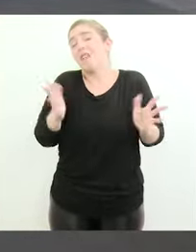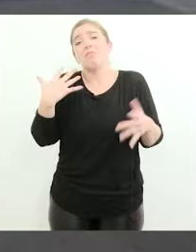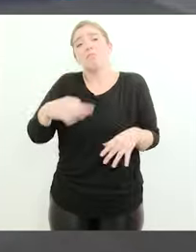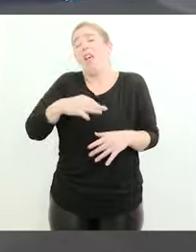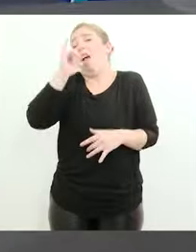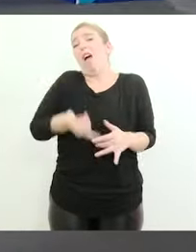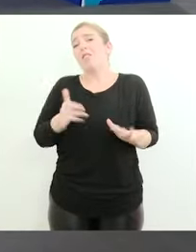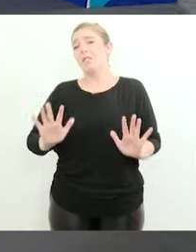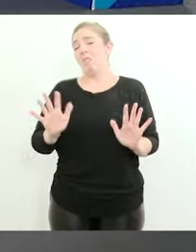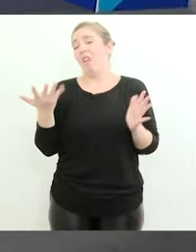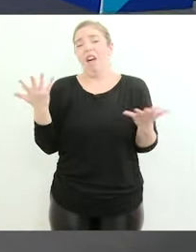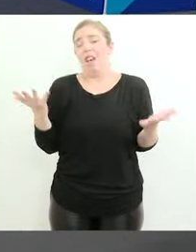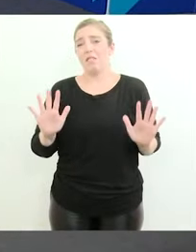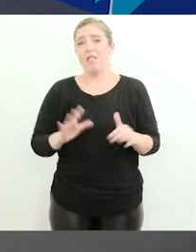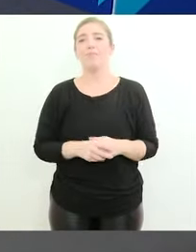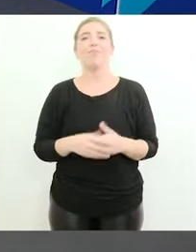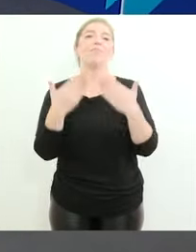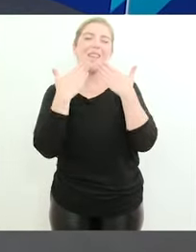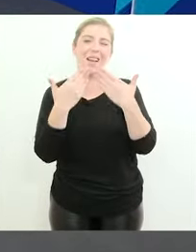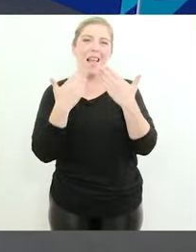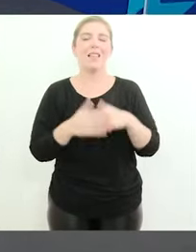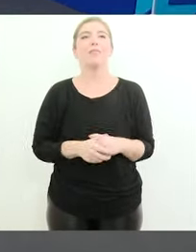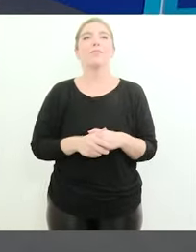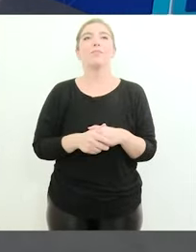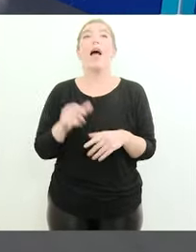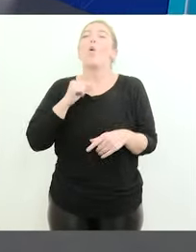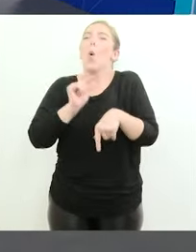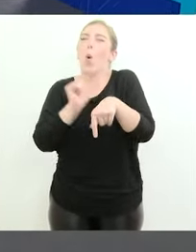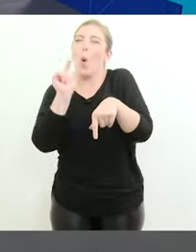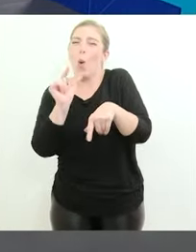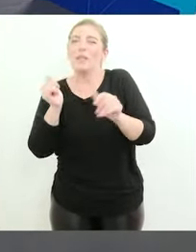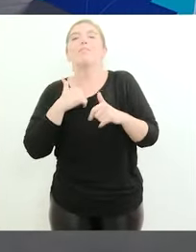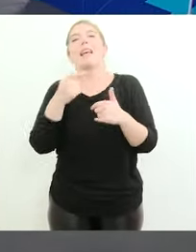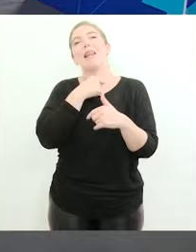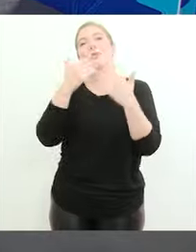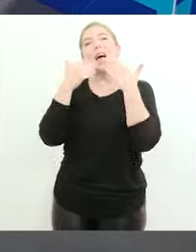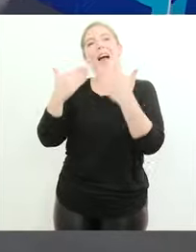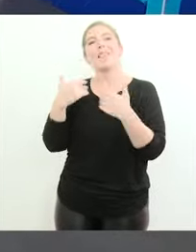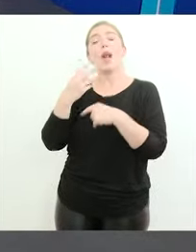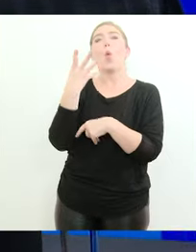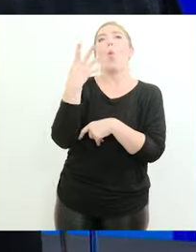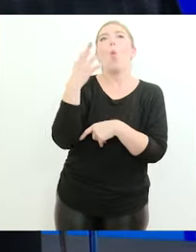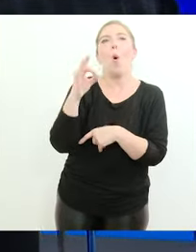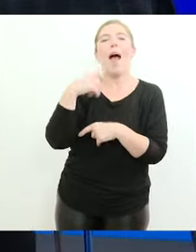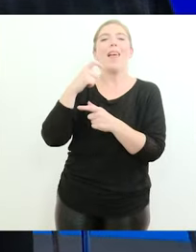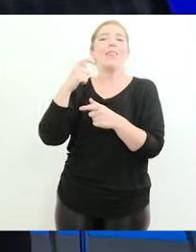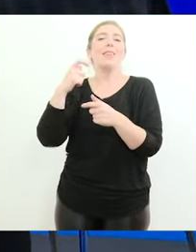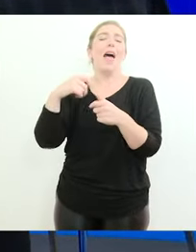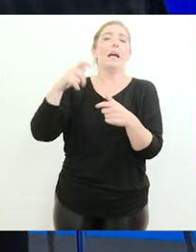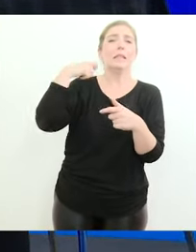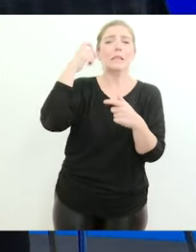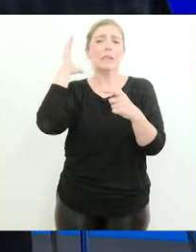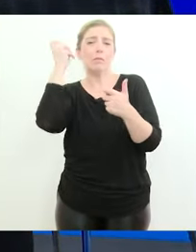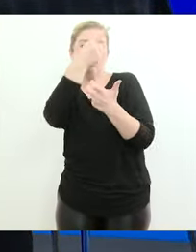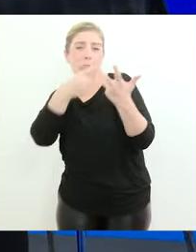aceptarlo, no queda otra. Gracias. Le damos un pequeño respiro porque queremos agradecer a los más de 40 medios que a lo largo y a lo